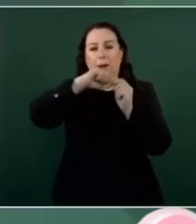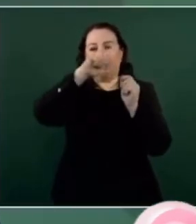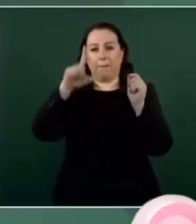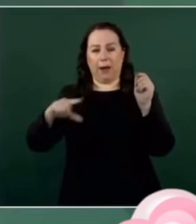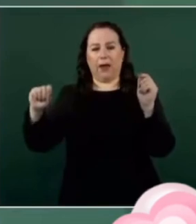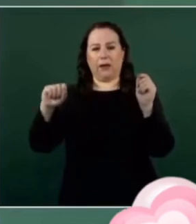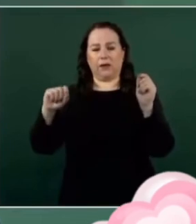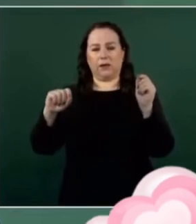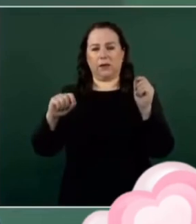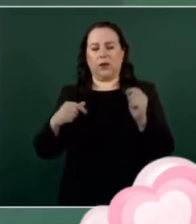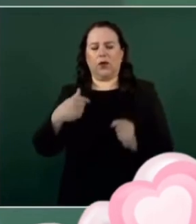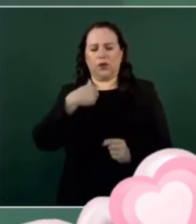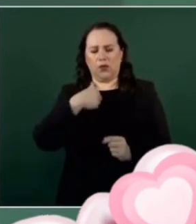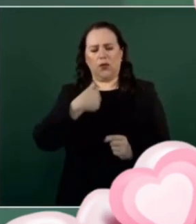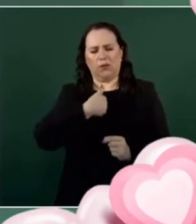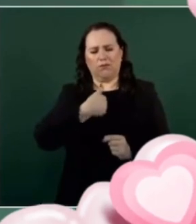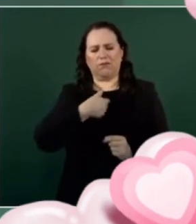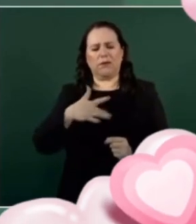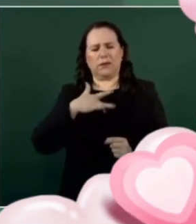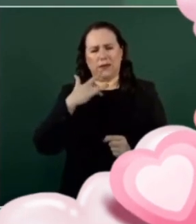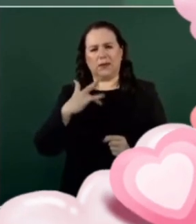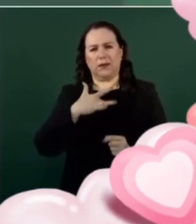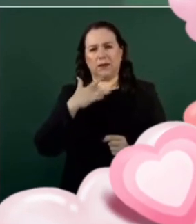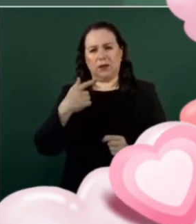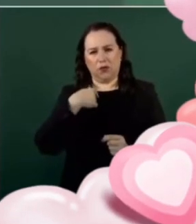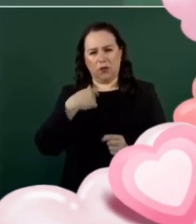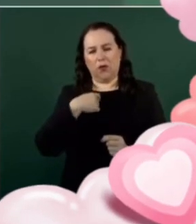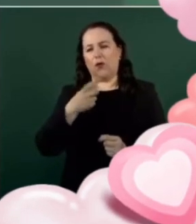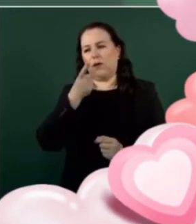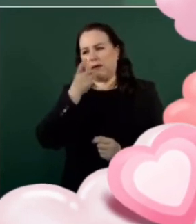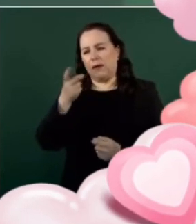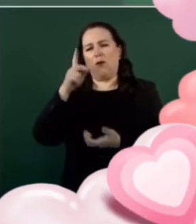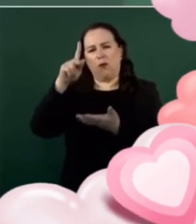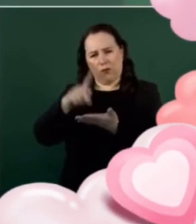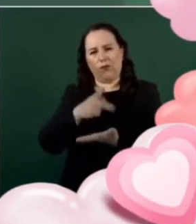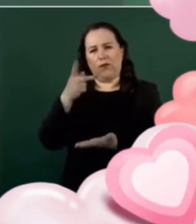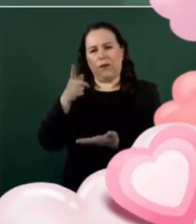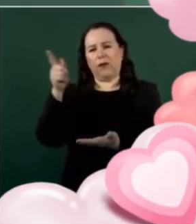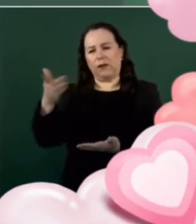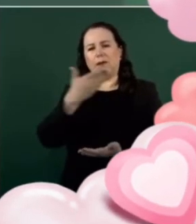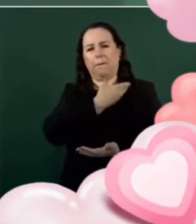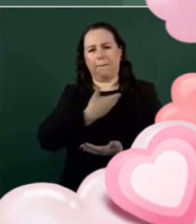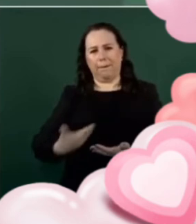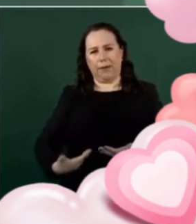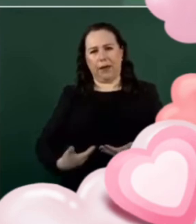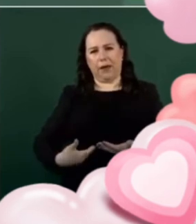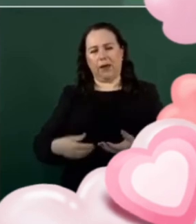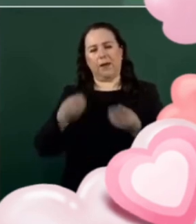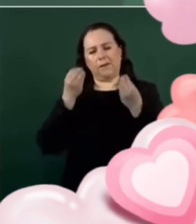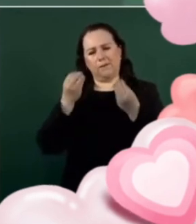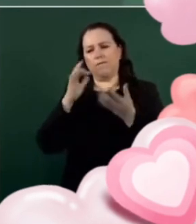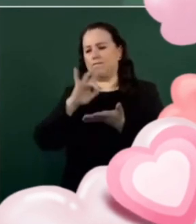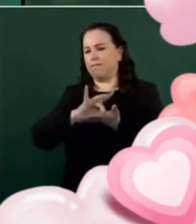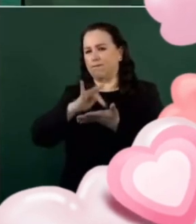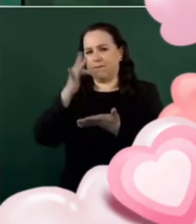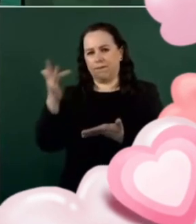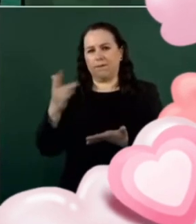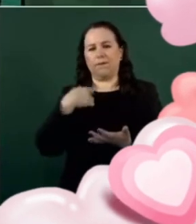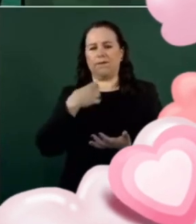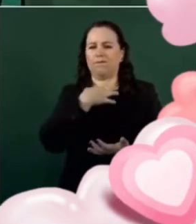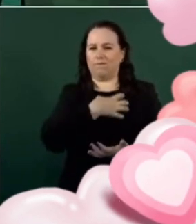mi parte, no me queda más que reiterarle al presidente mi congratulación por su visita.